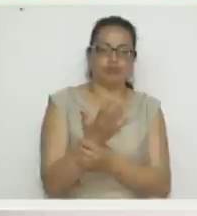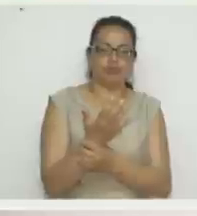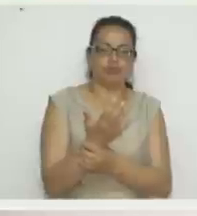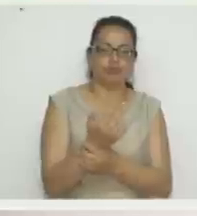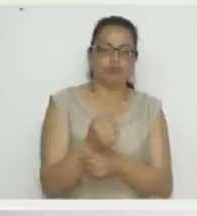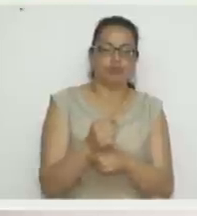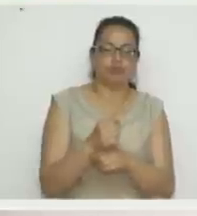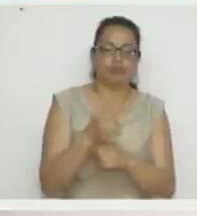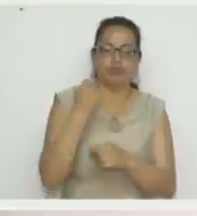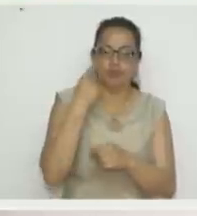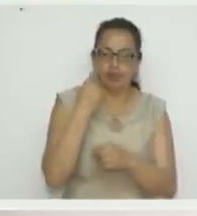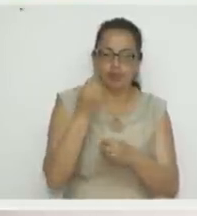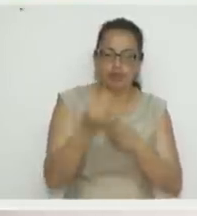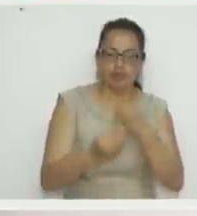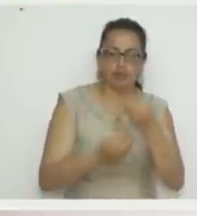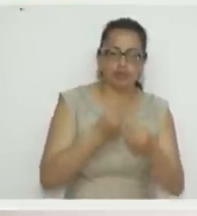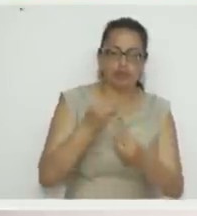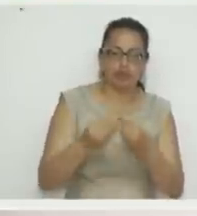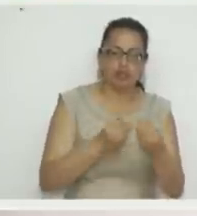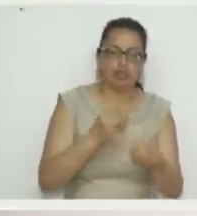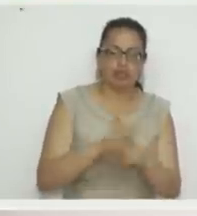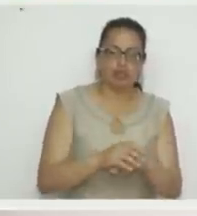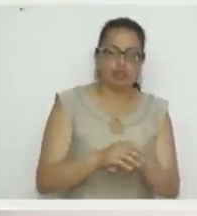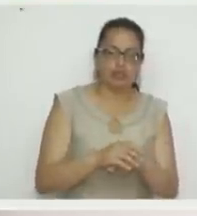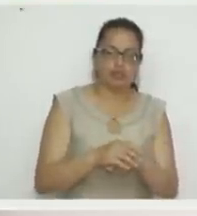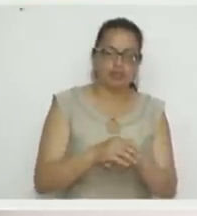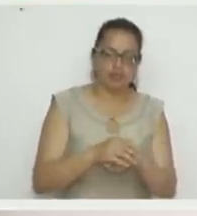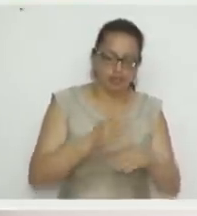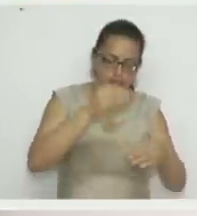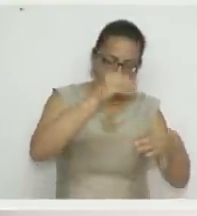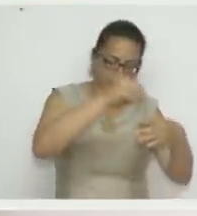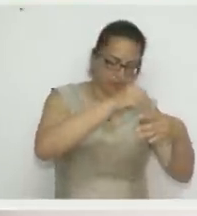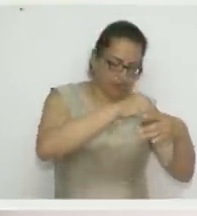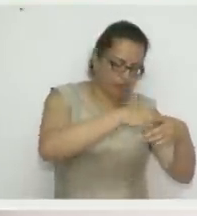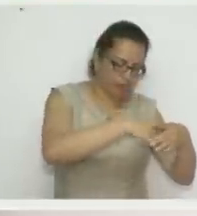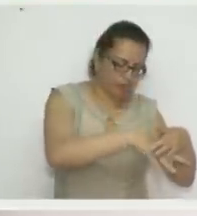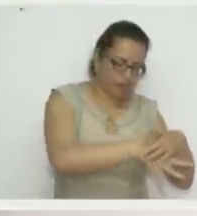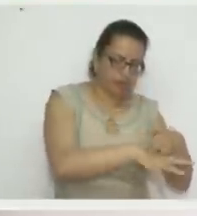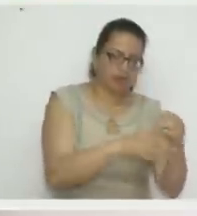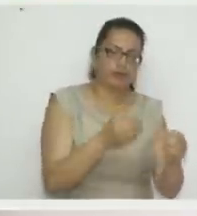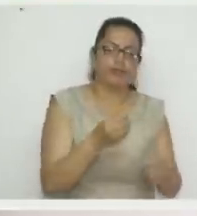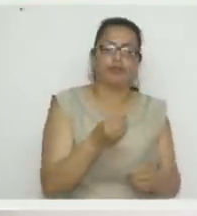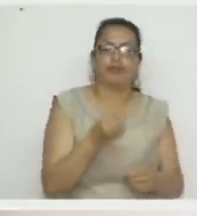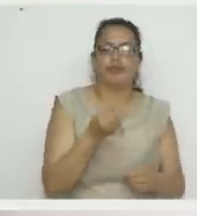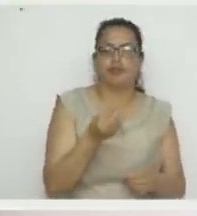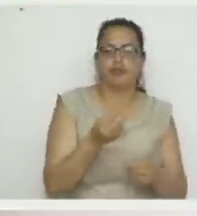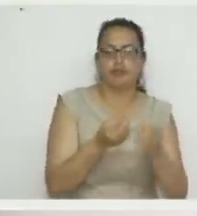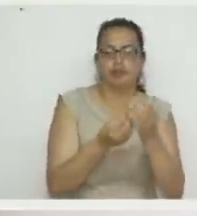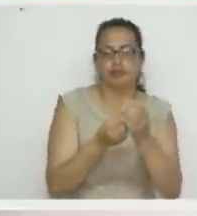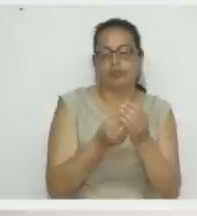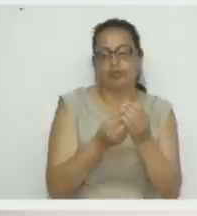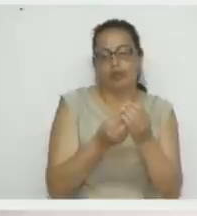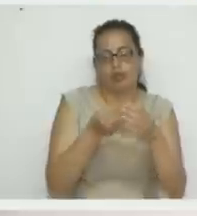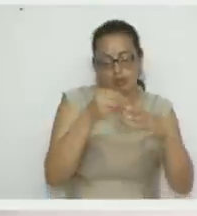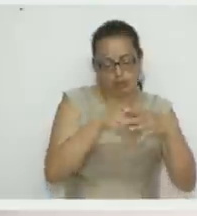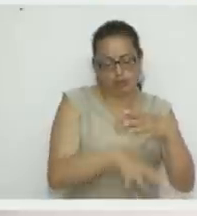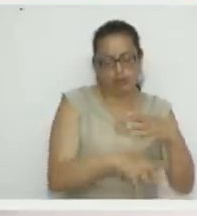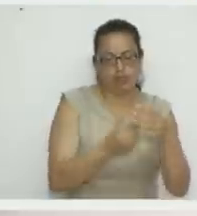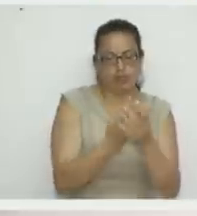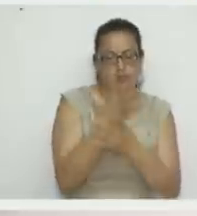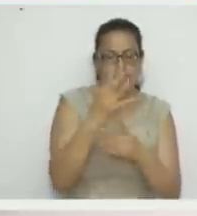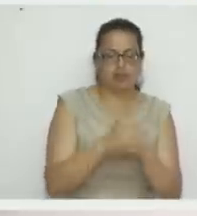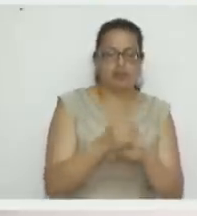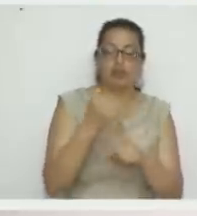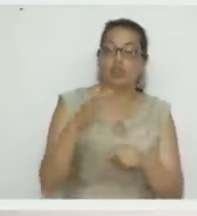Dirán cómo se hace para darles esa profundidad a las flores. En todas nuestras casas tenemos un marcador.